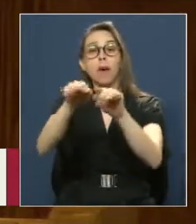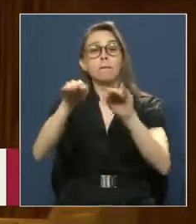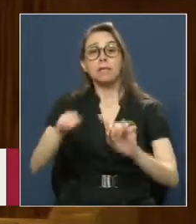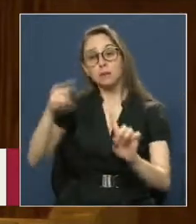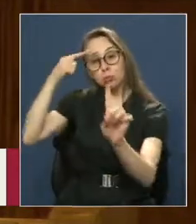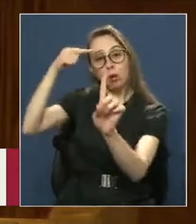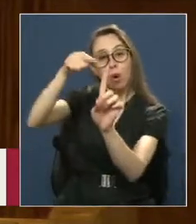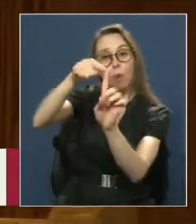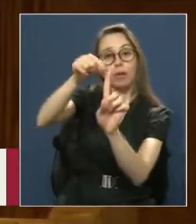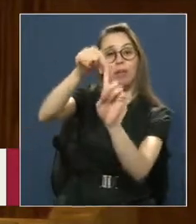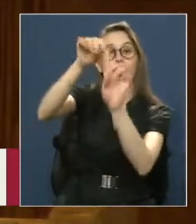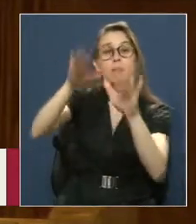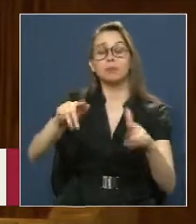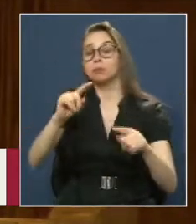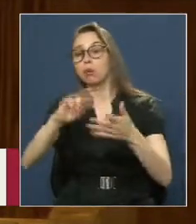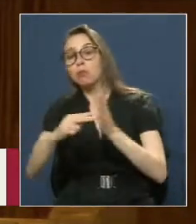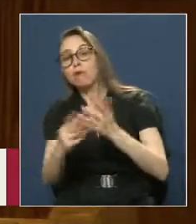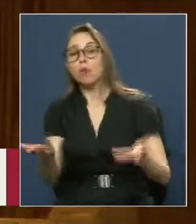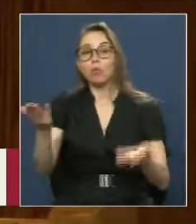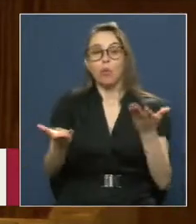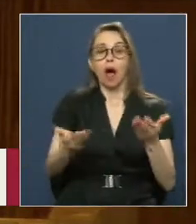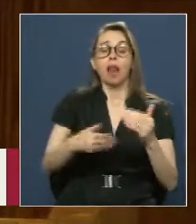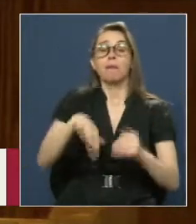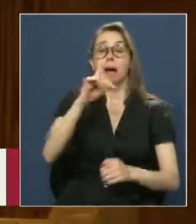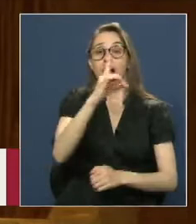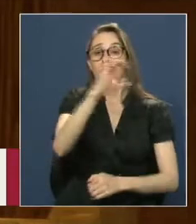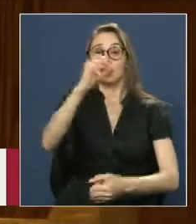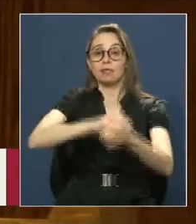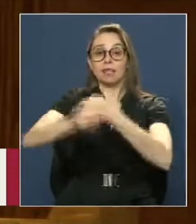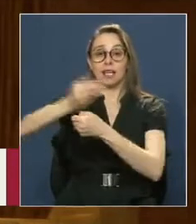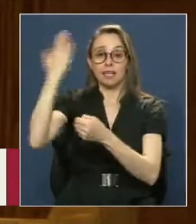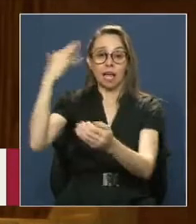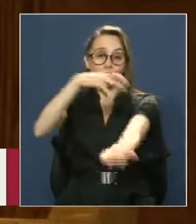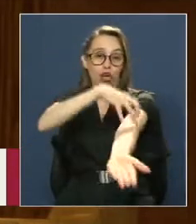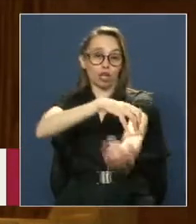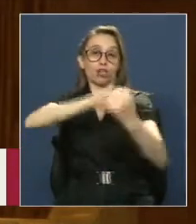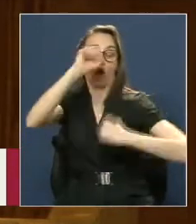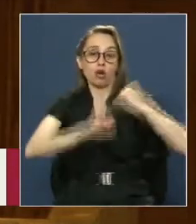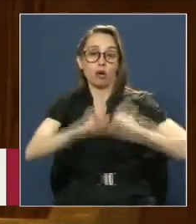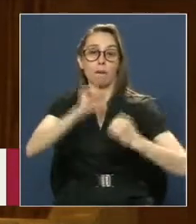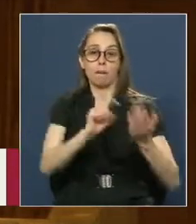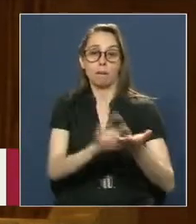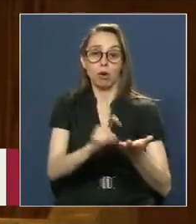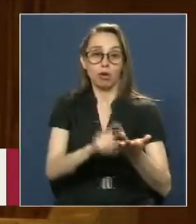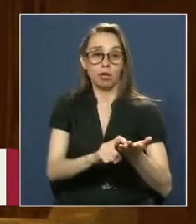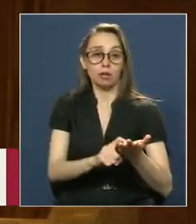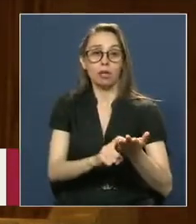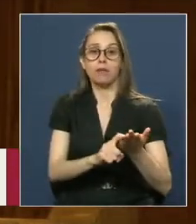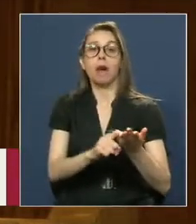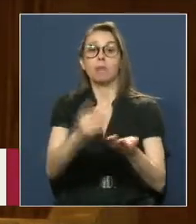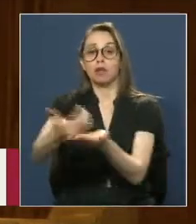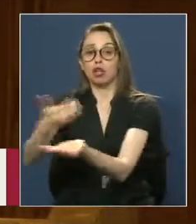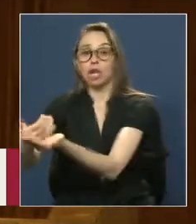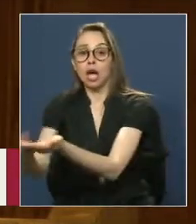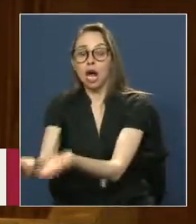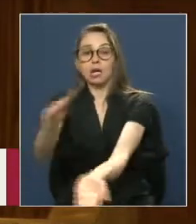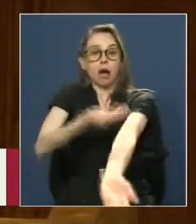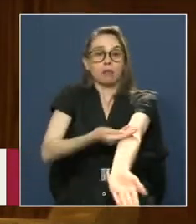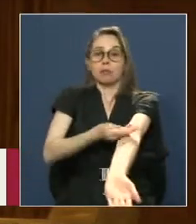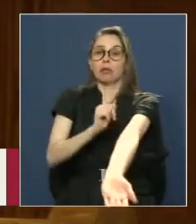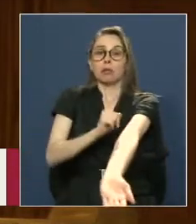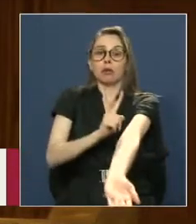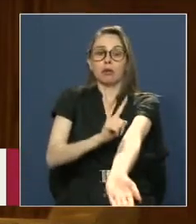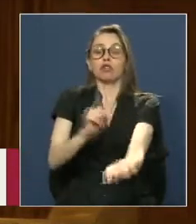El mismo dilema Más que centenario Por un lado Una región productiva Que no es Retribuida Y reconocida